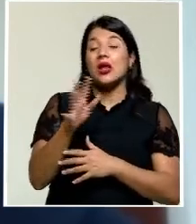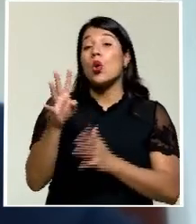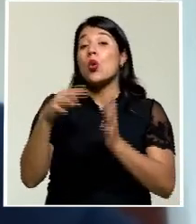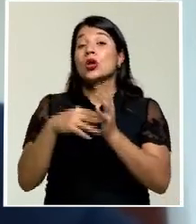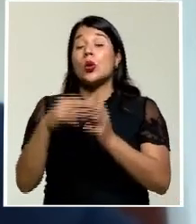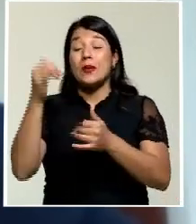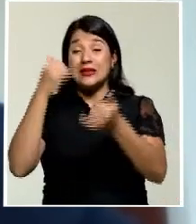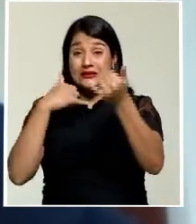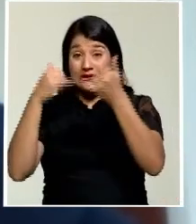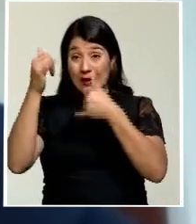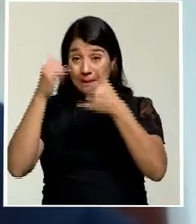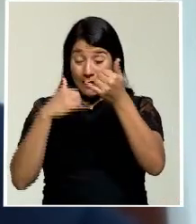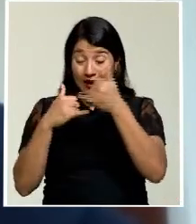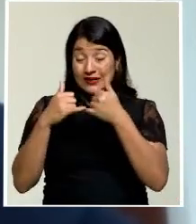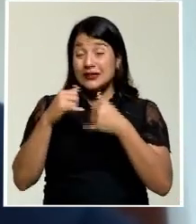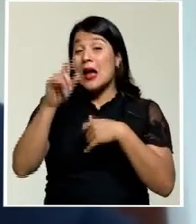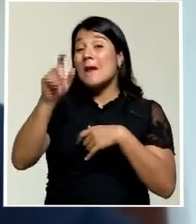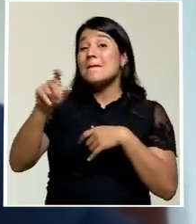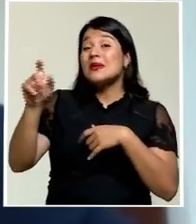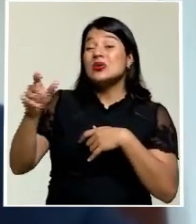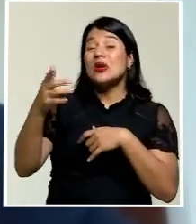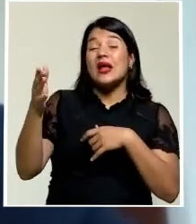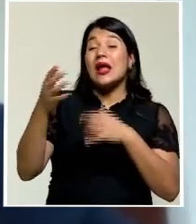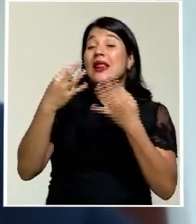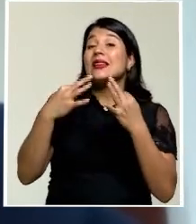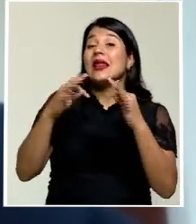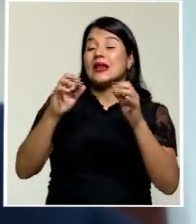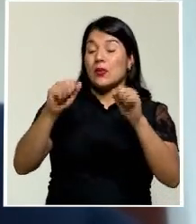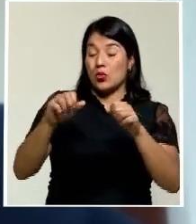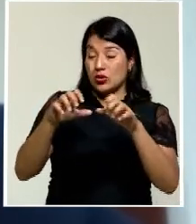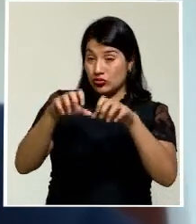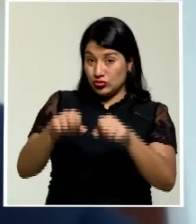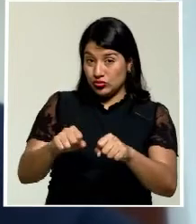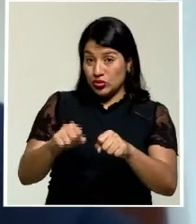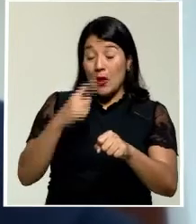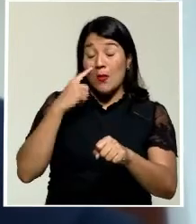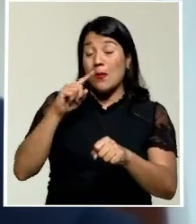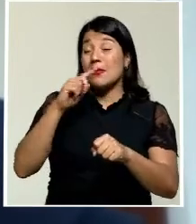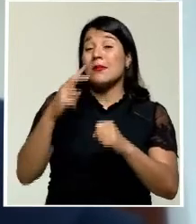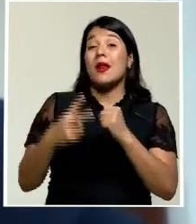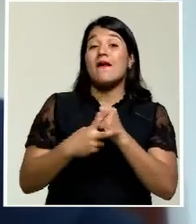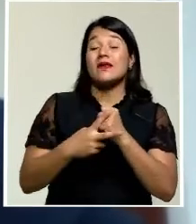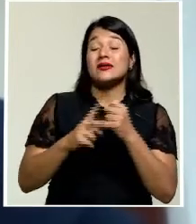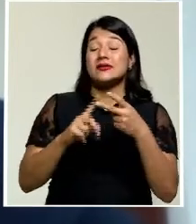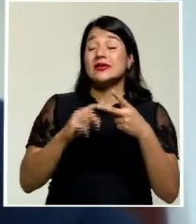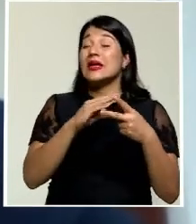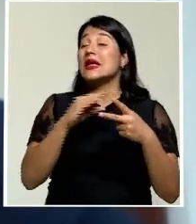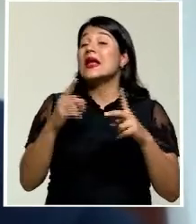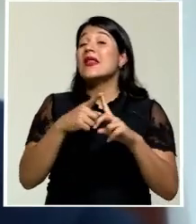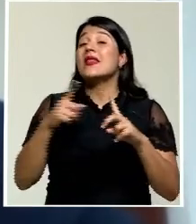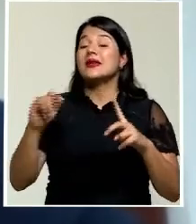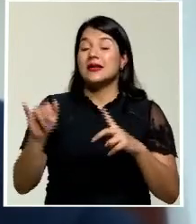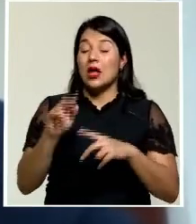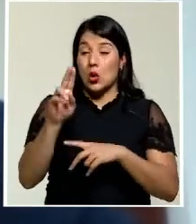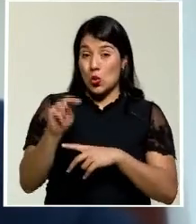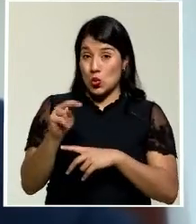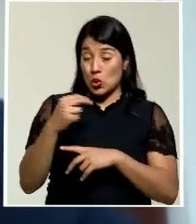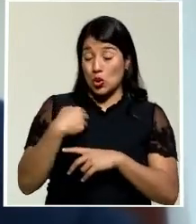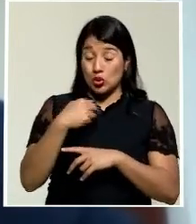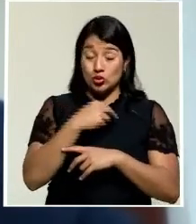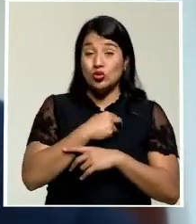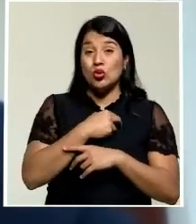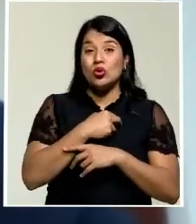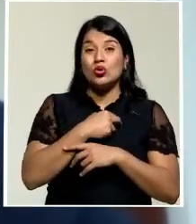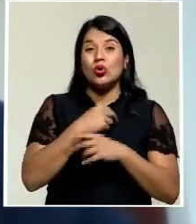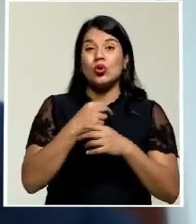llamadas o personas que están tratando de agendar esa cita por primera vez. Y a partir de junio es que pasamos de eso a